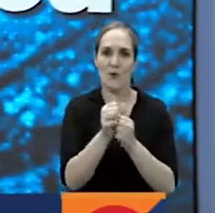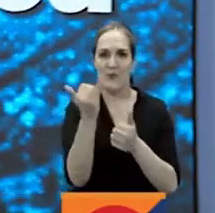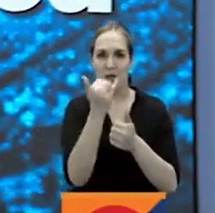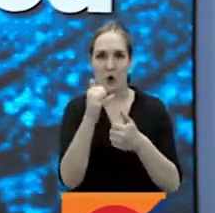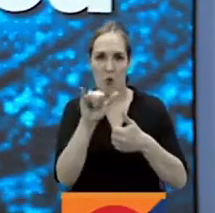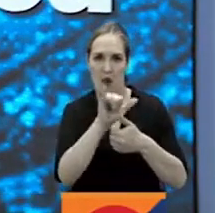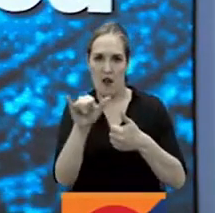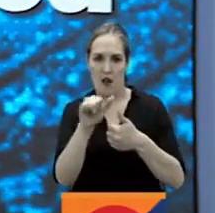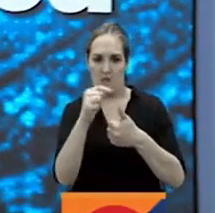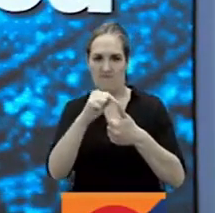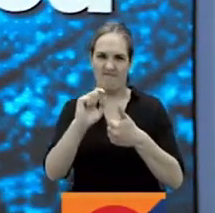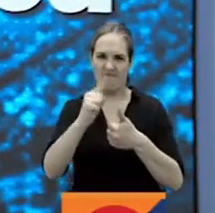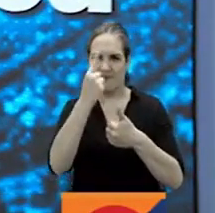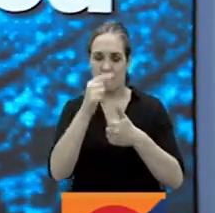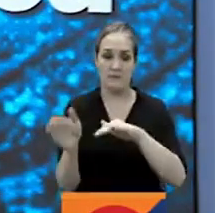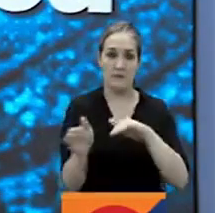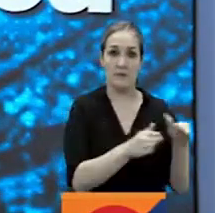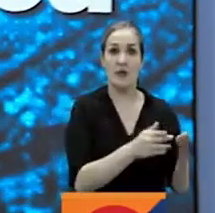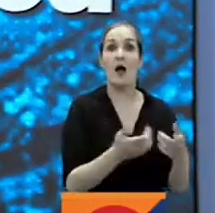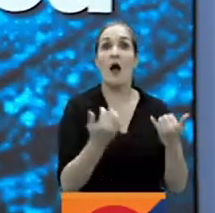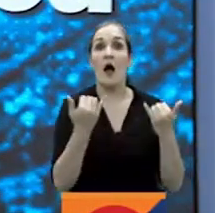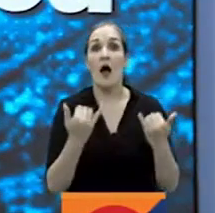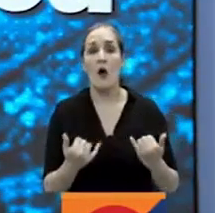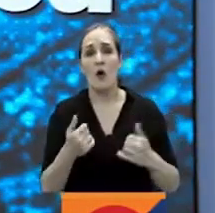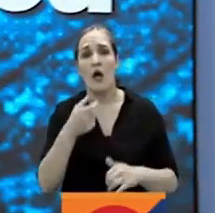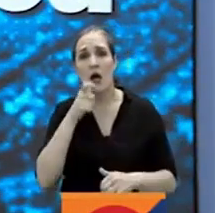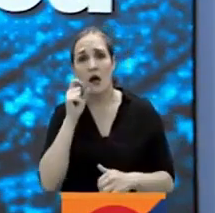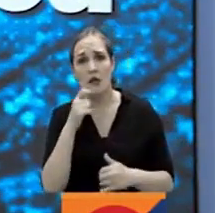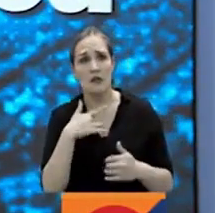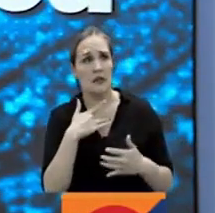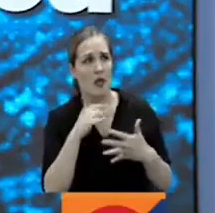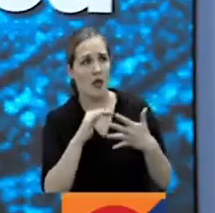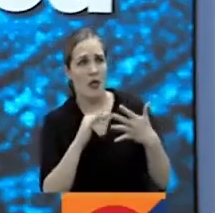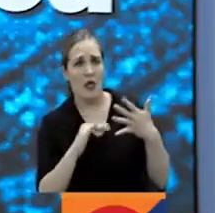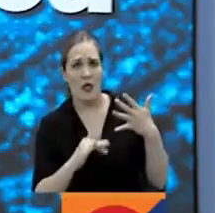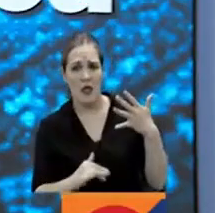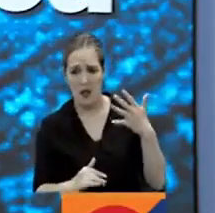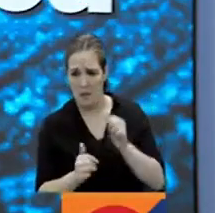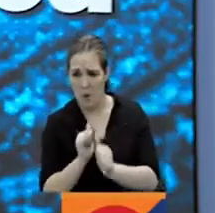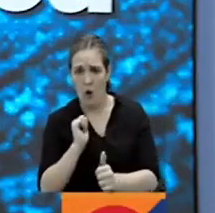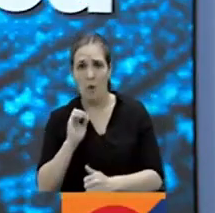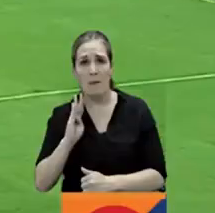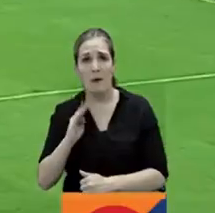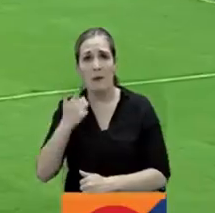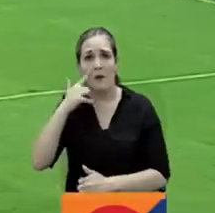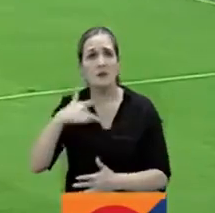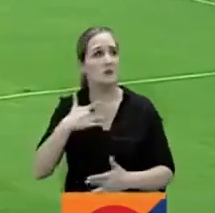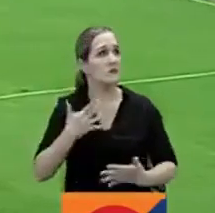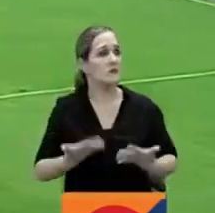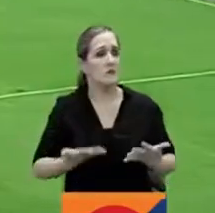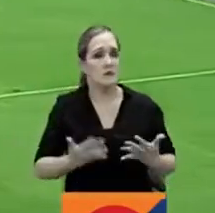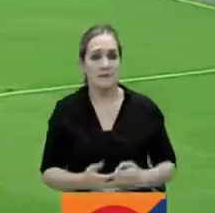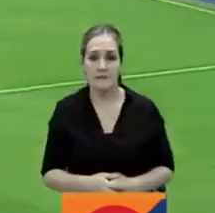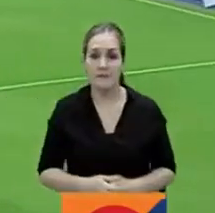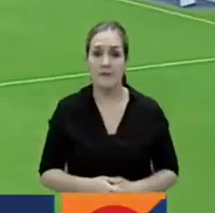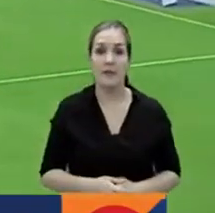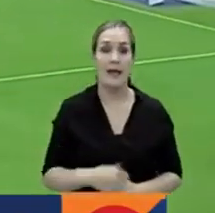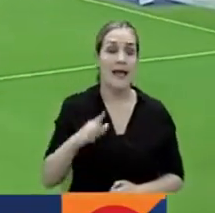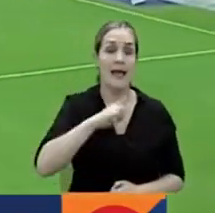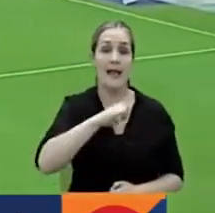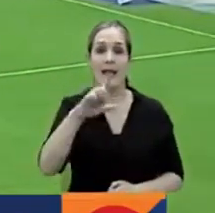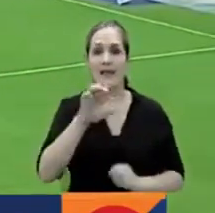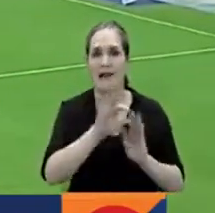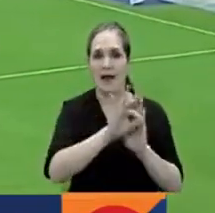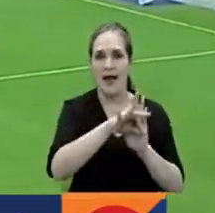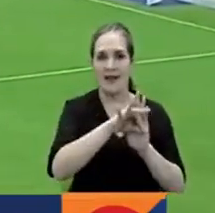tanto, el Once Caldas empieza a sentir matemáticamente el acecho del fantasma del descenso. Águilas es líder del fútbol colombiano